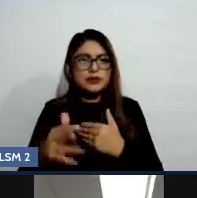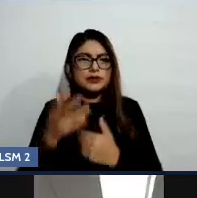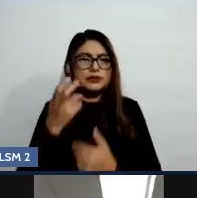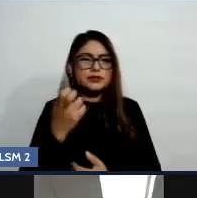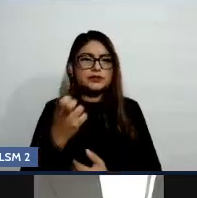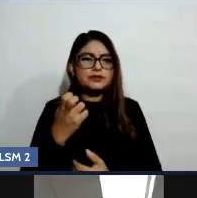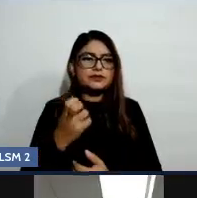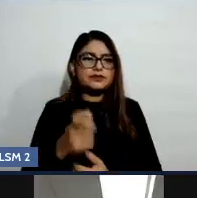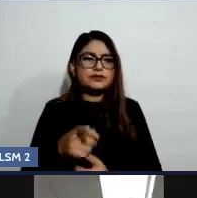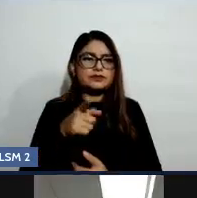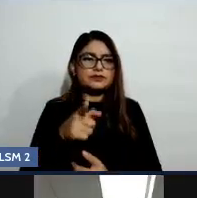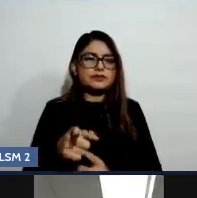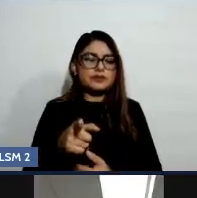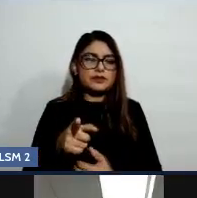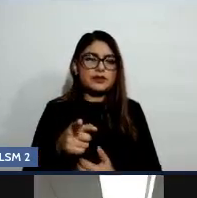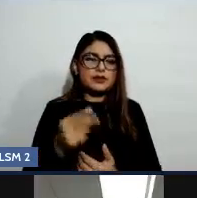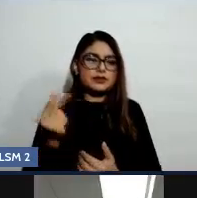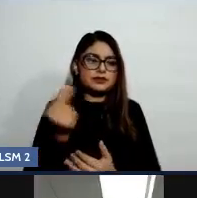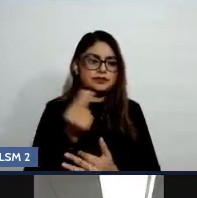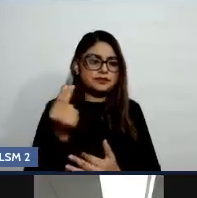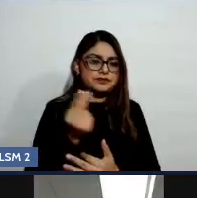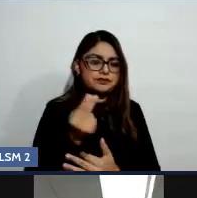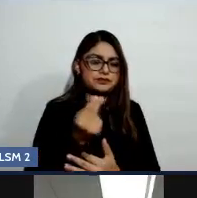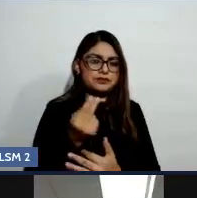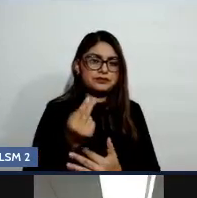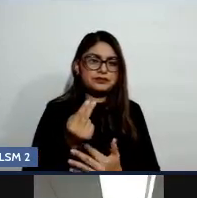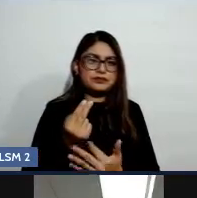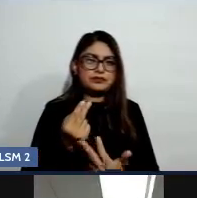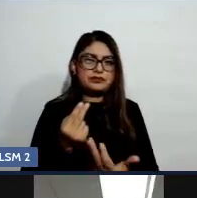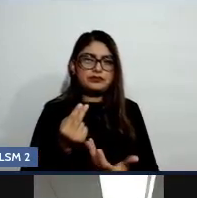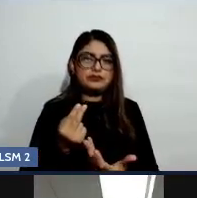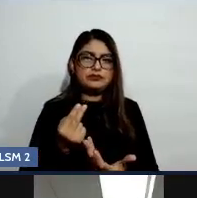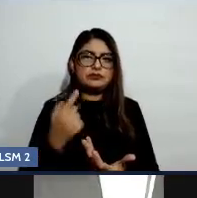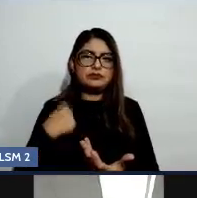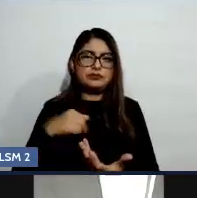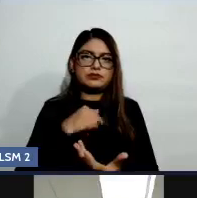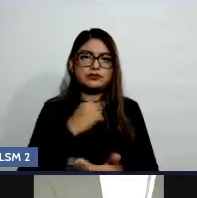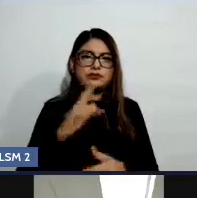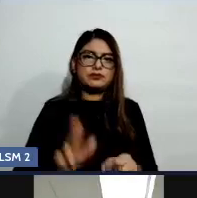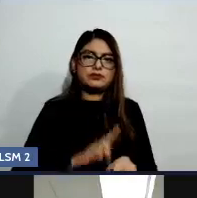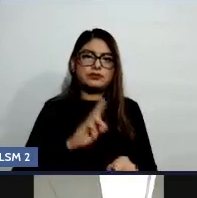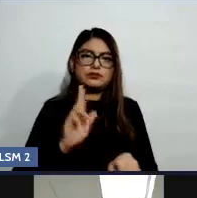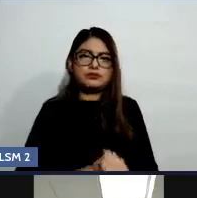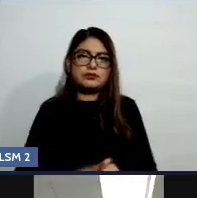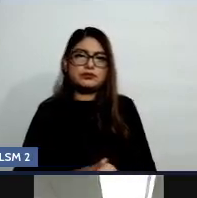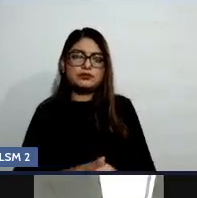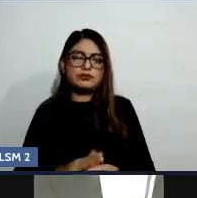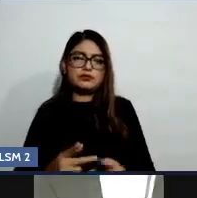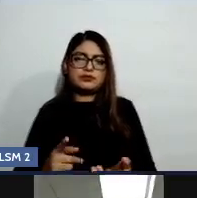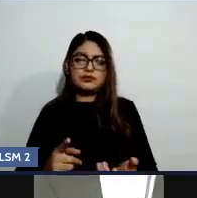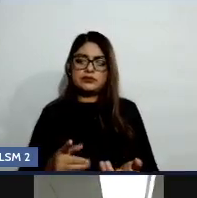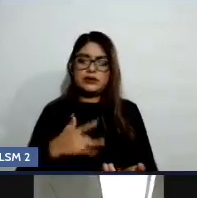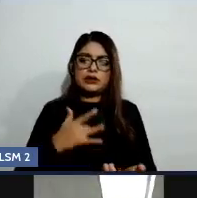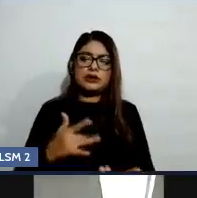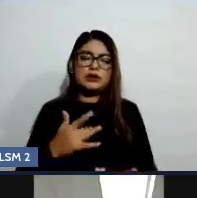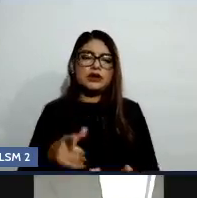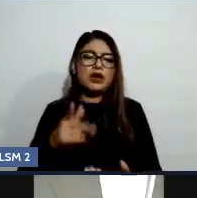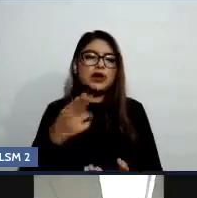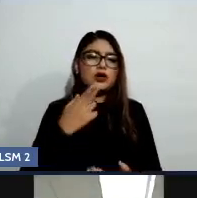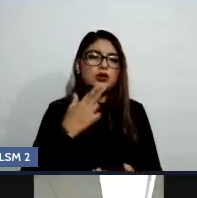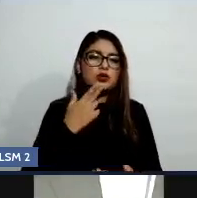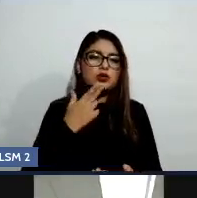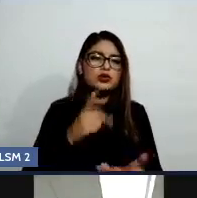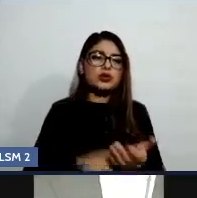preciso que dejemos de normalizar el uso y las consecuencias de